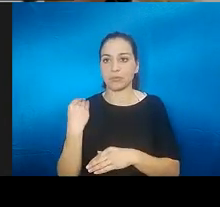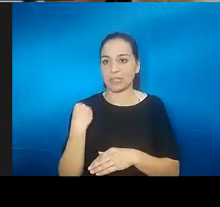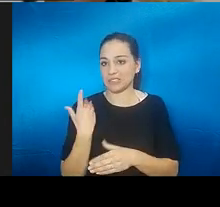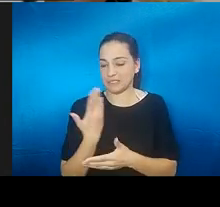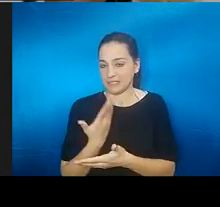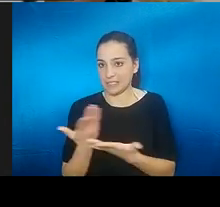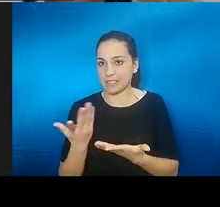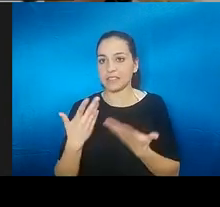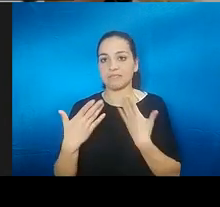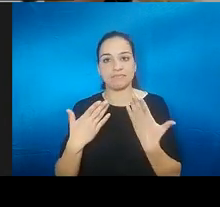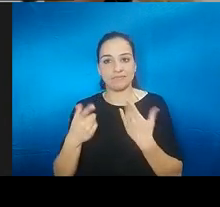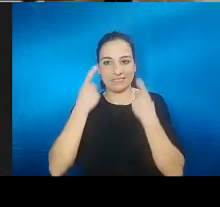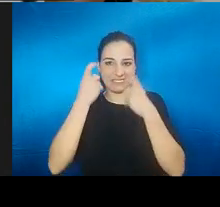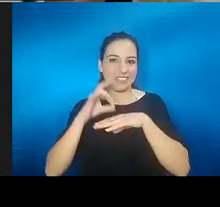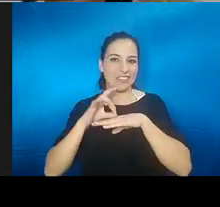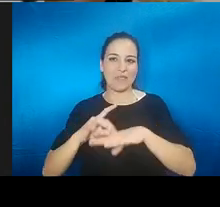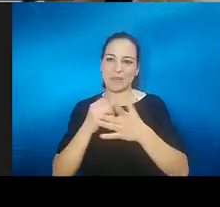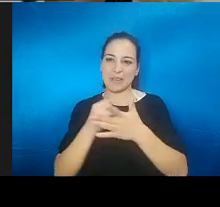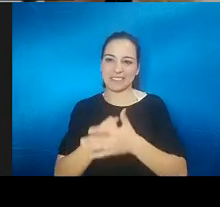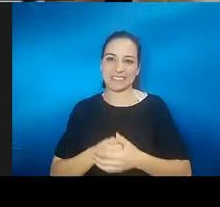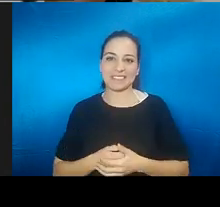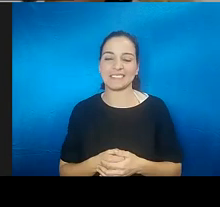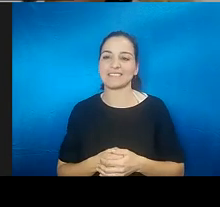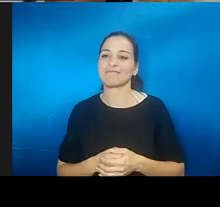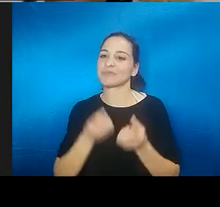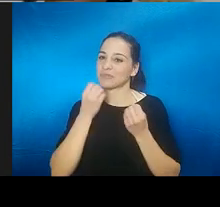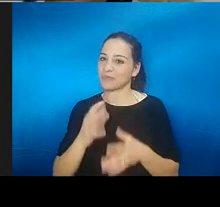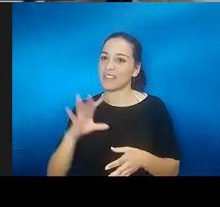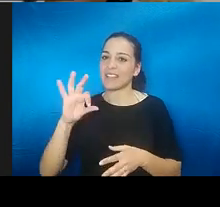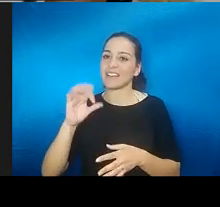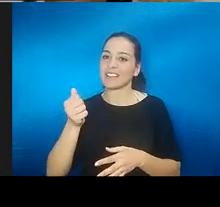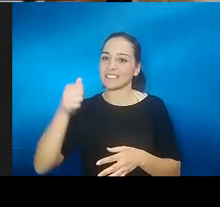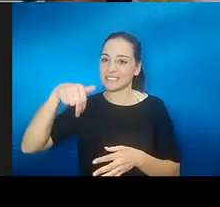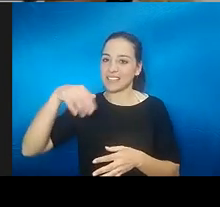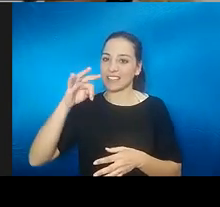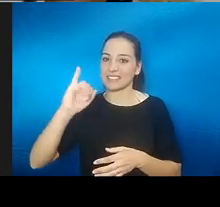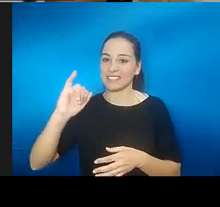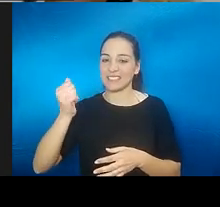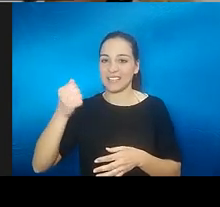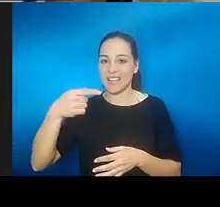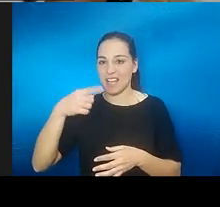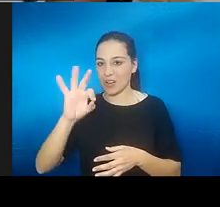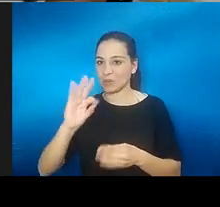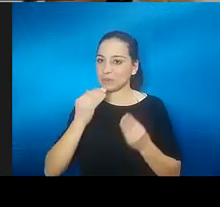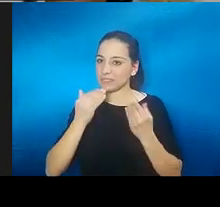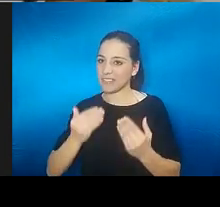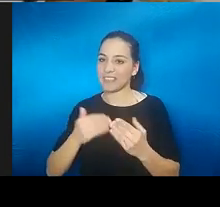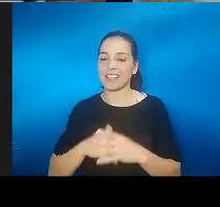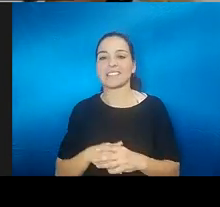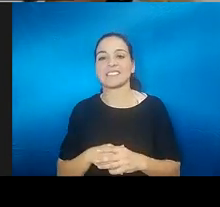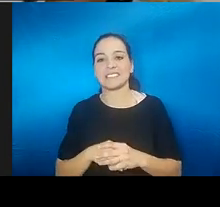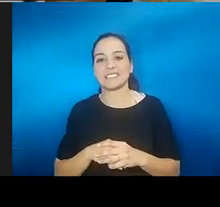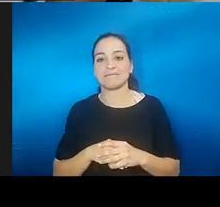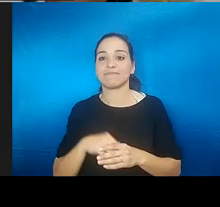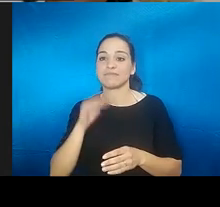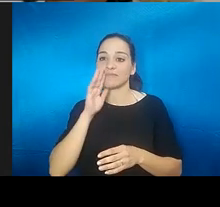os trato de orientar en lo que pueda. Muy bien, Santiago, muchas gracias. creo que tenemos ya, Rubén nos ha contado un